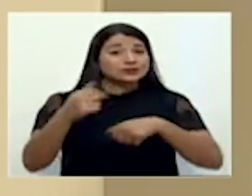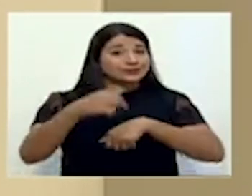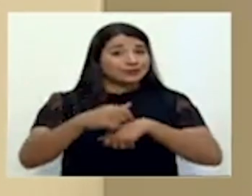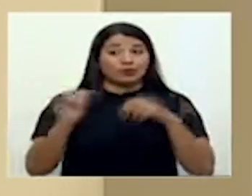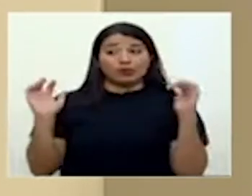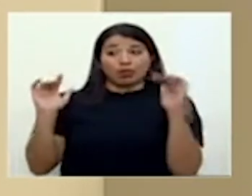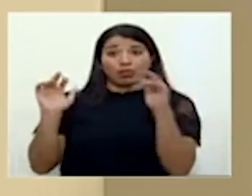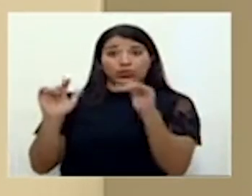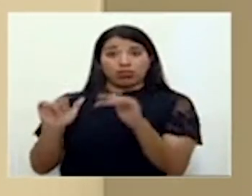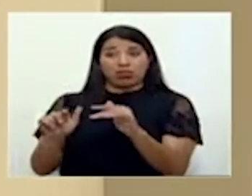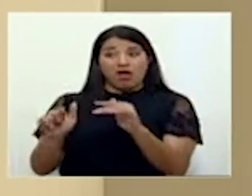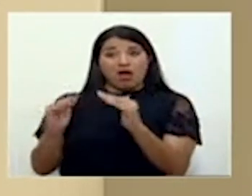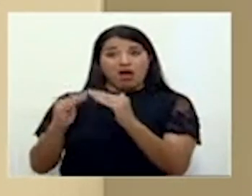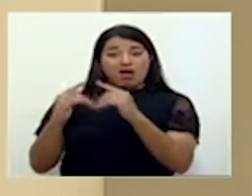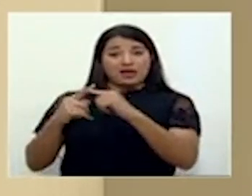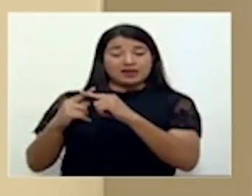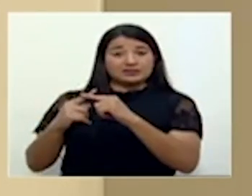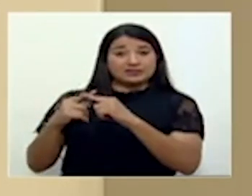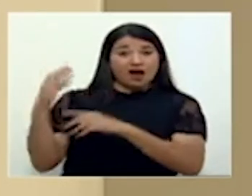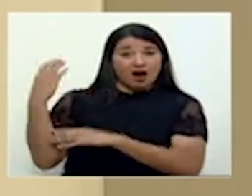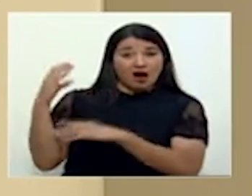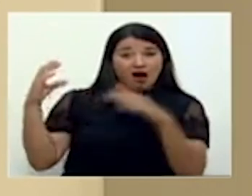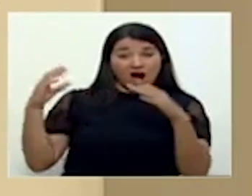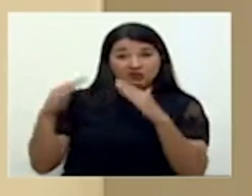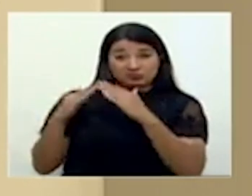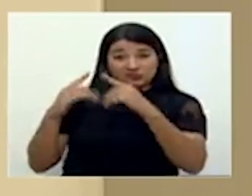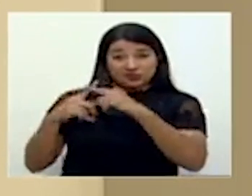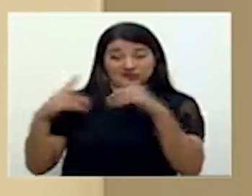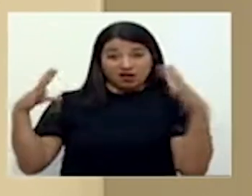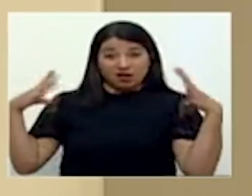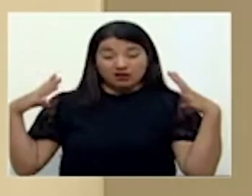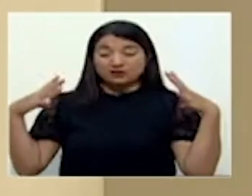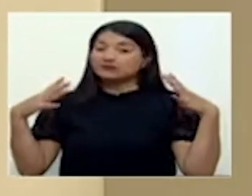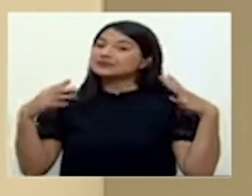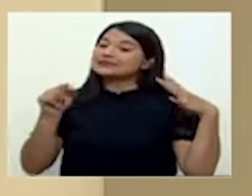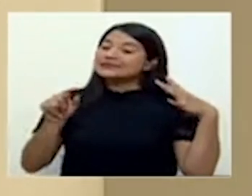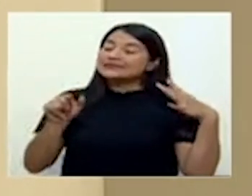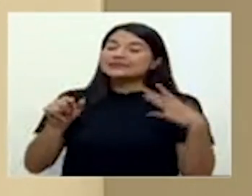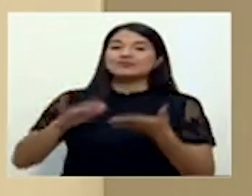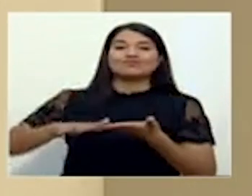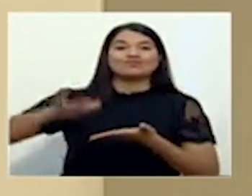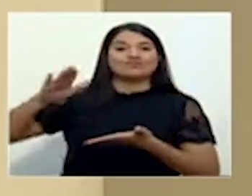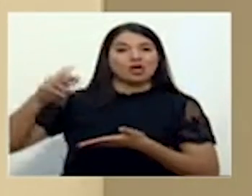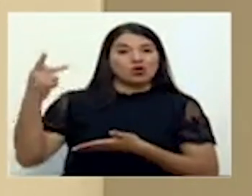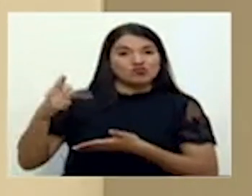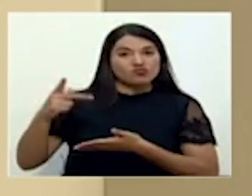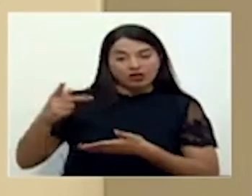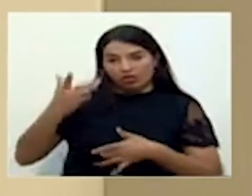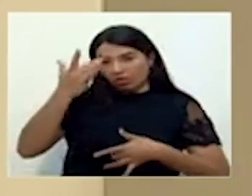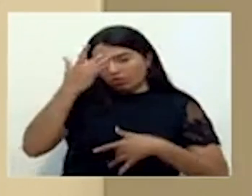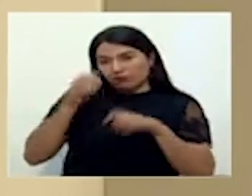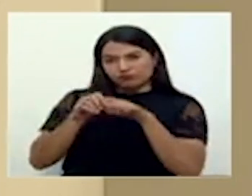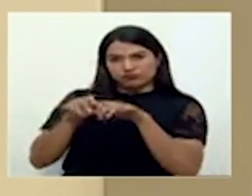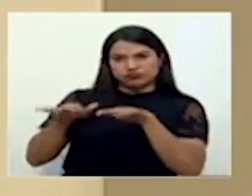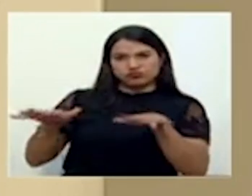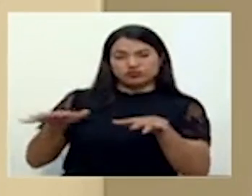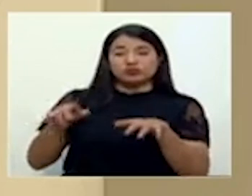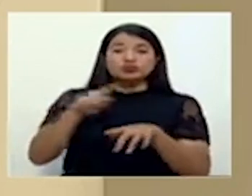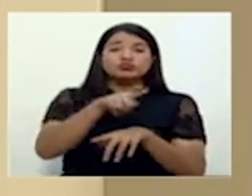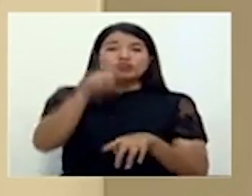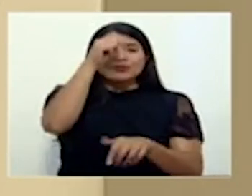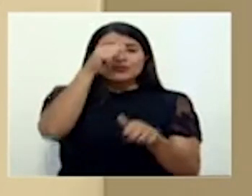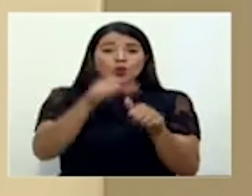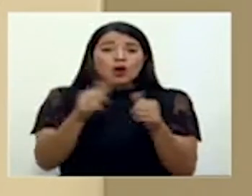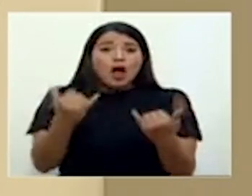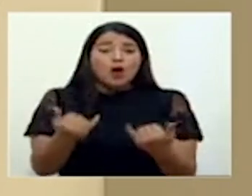romería expone a que se den contagios. Recordemos que estamos en una etapa importante en que, pues, es cierto que no